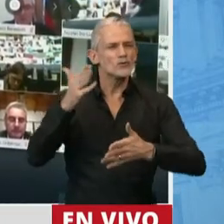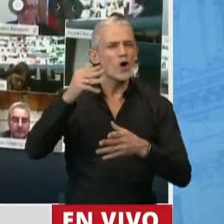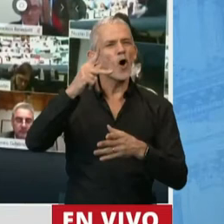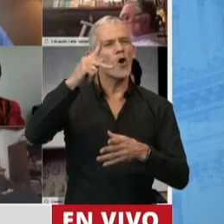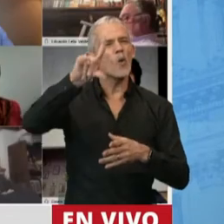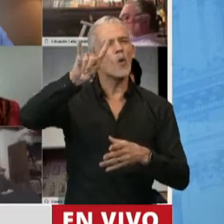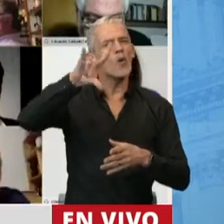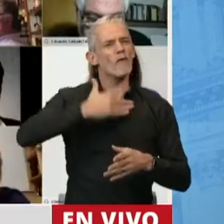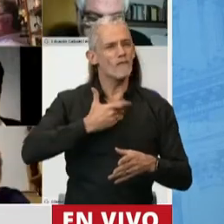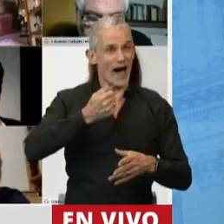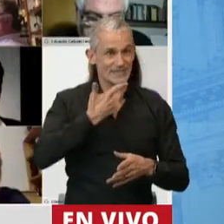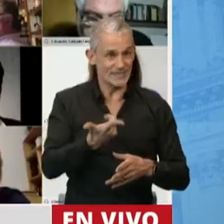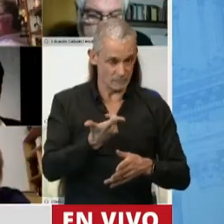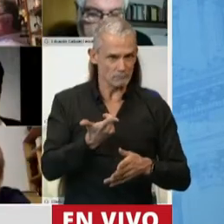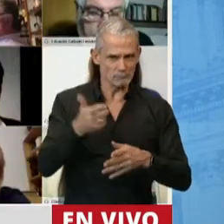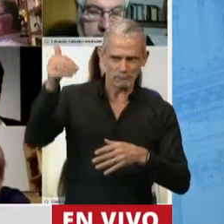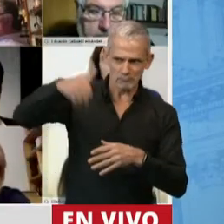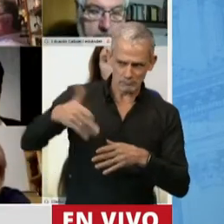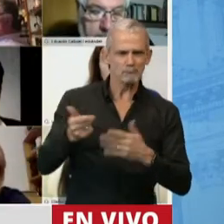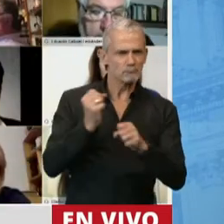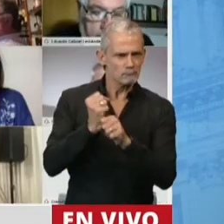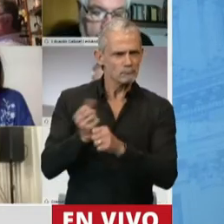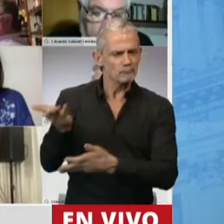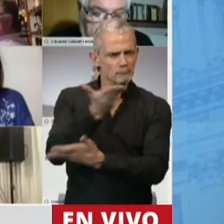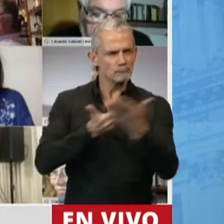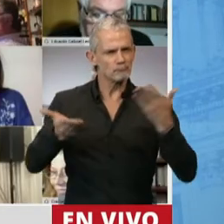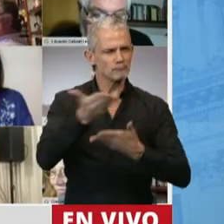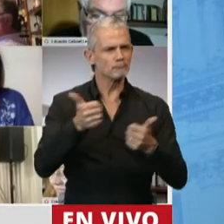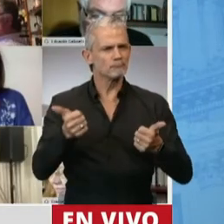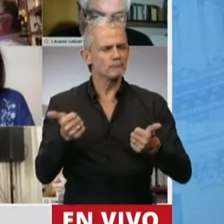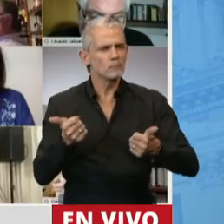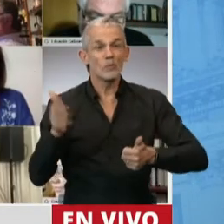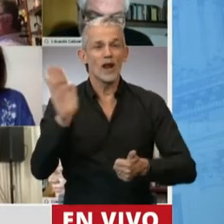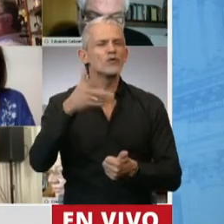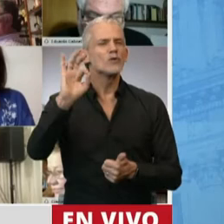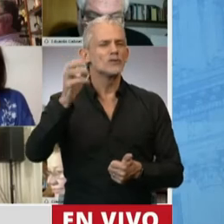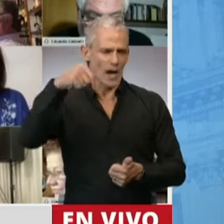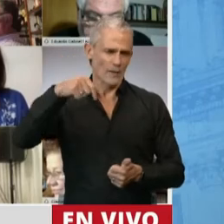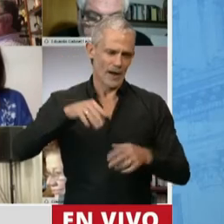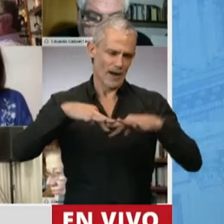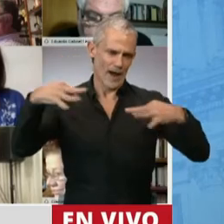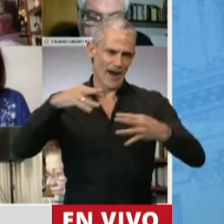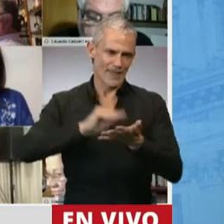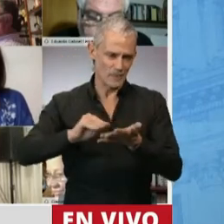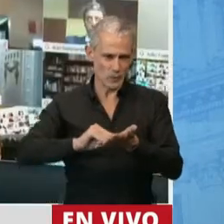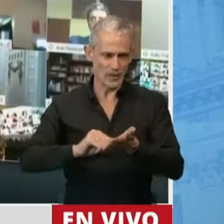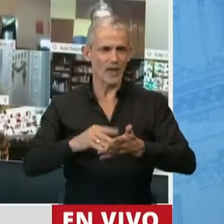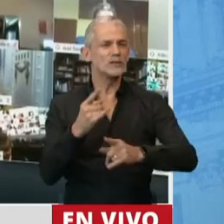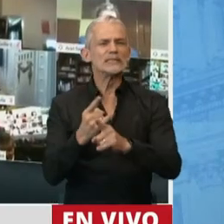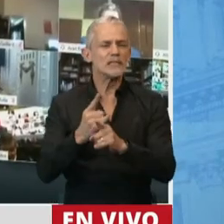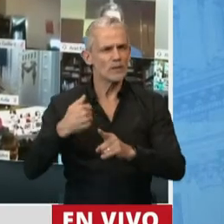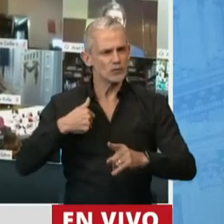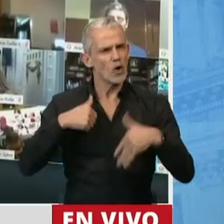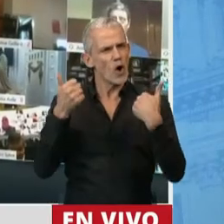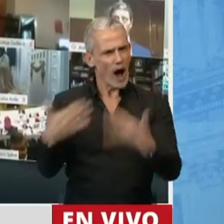Matías Culfas. Y todos lo saben aquí en esta Cámara, siempre he estado a